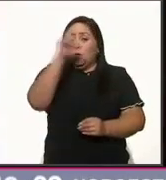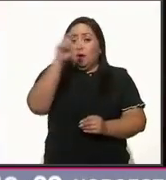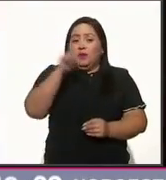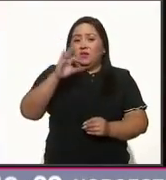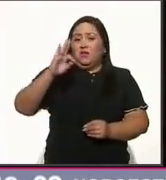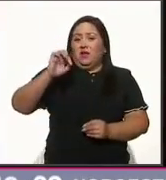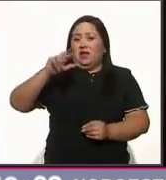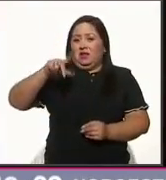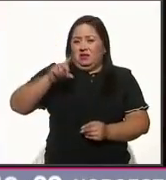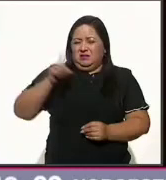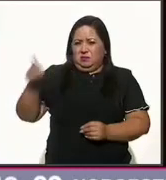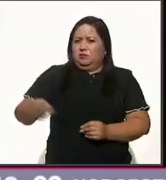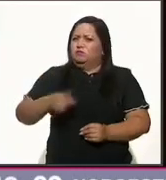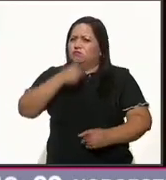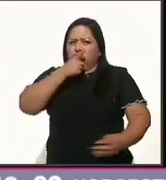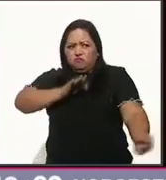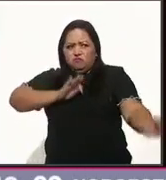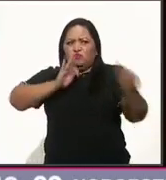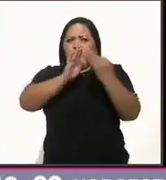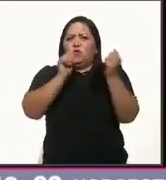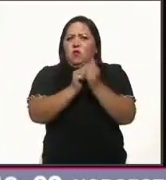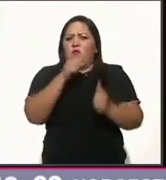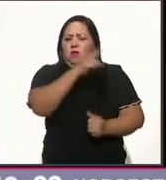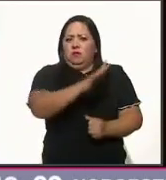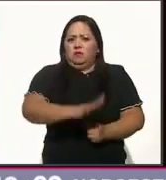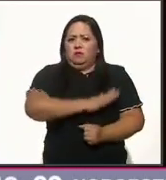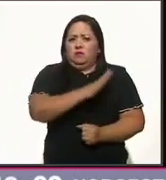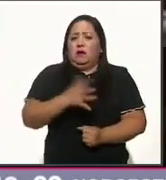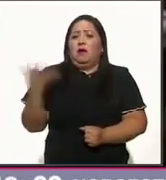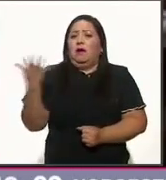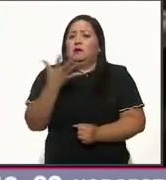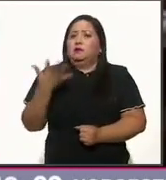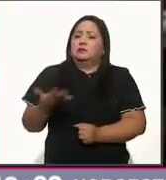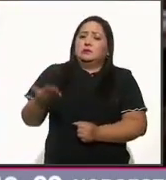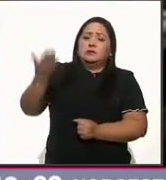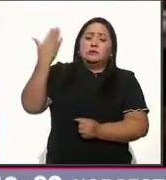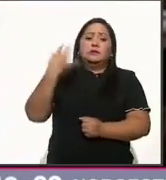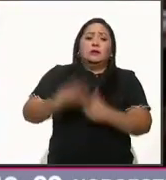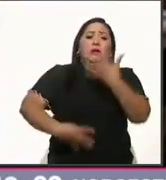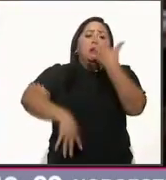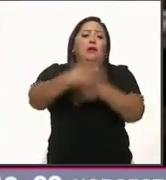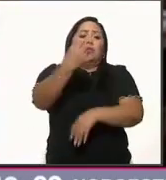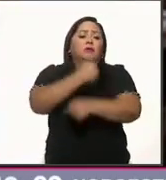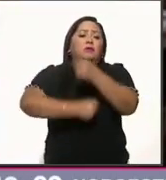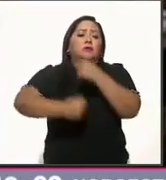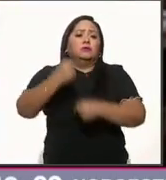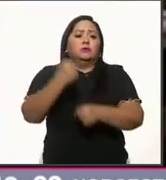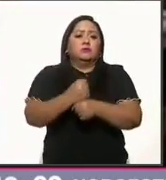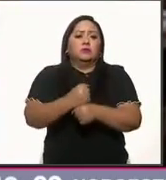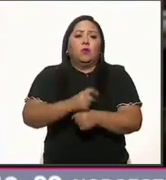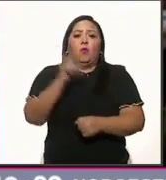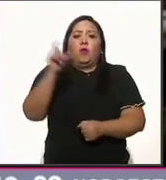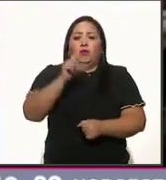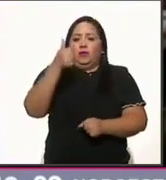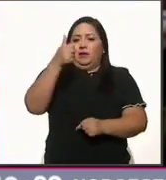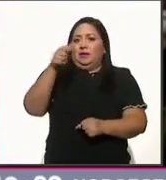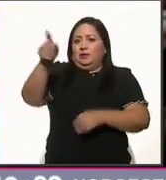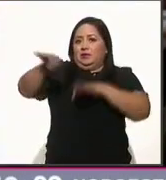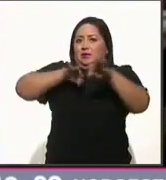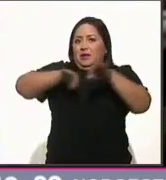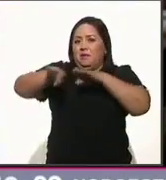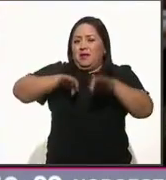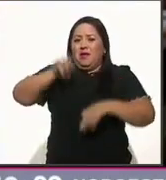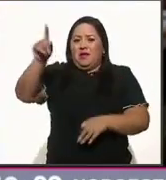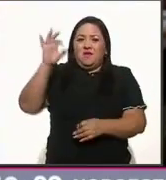Fernández Noroña se confrontó con García Luna fue hace ya casi 14 años, a la mitad del sexenio de Felipe